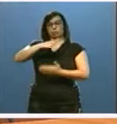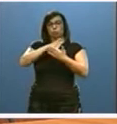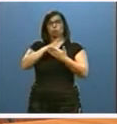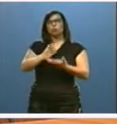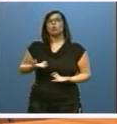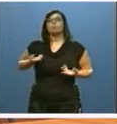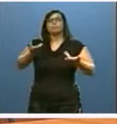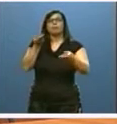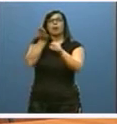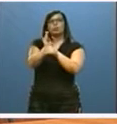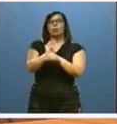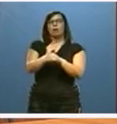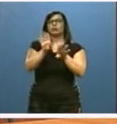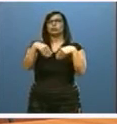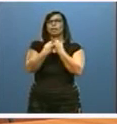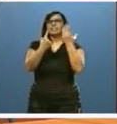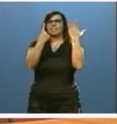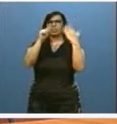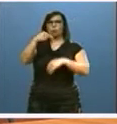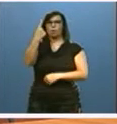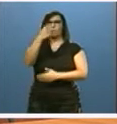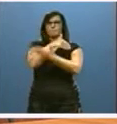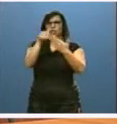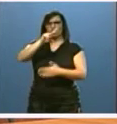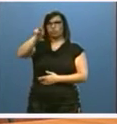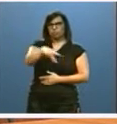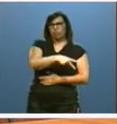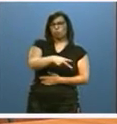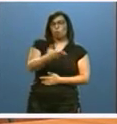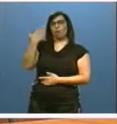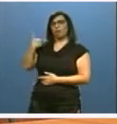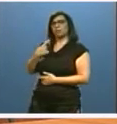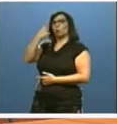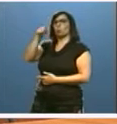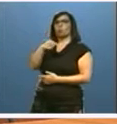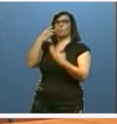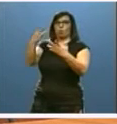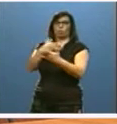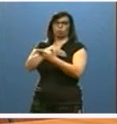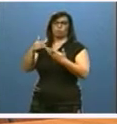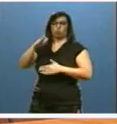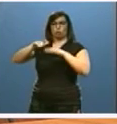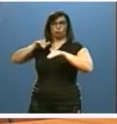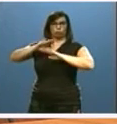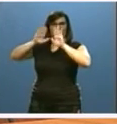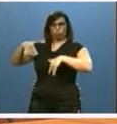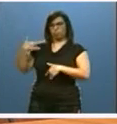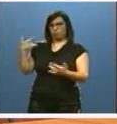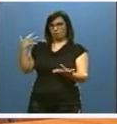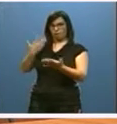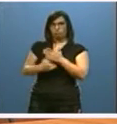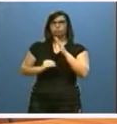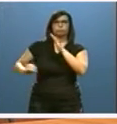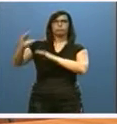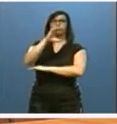ayudas por valor de 6,1 millones de euros frente a los 1,8 millones de la última convocatoria. Y respecto de la